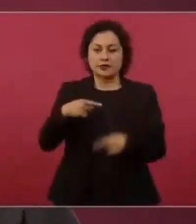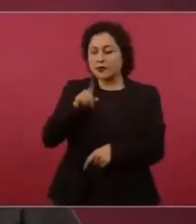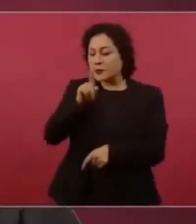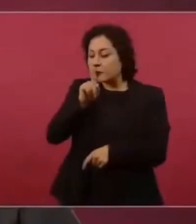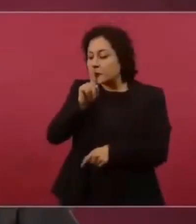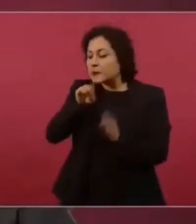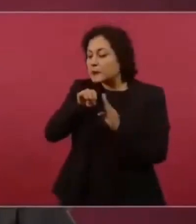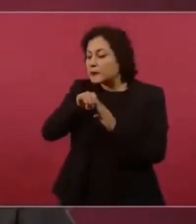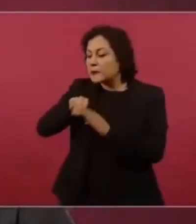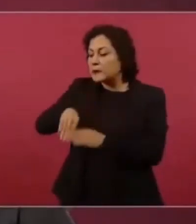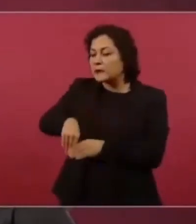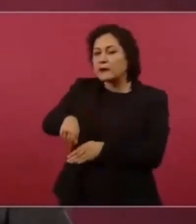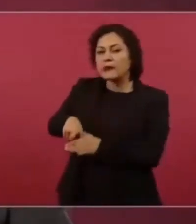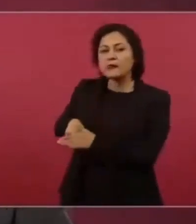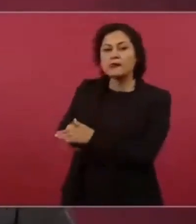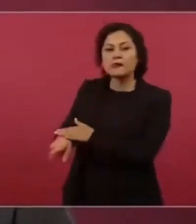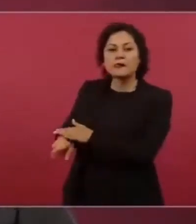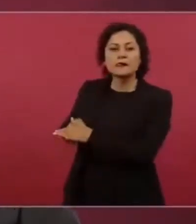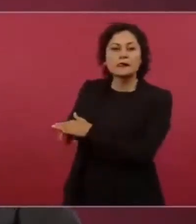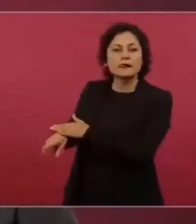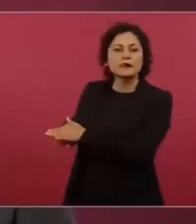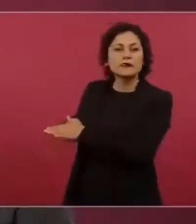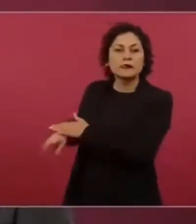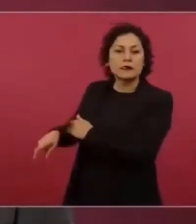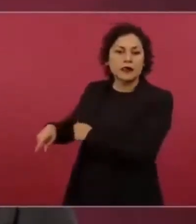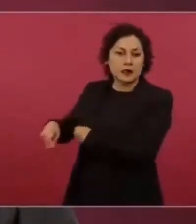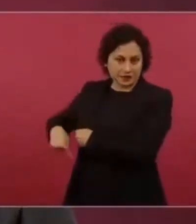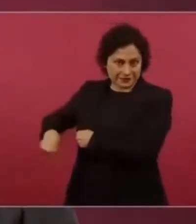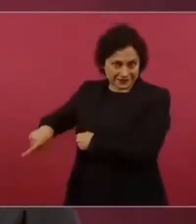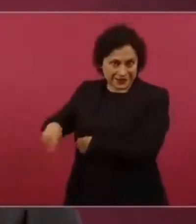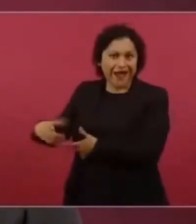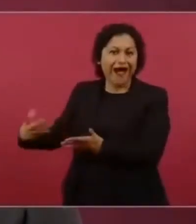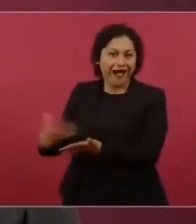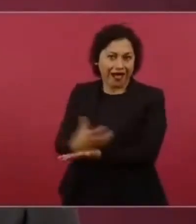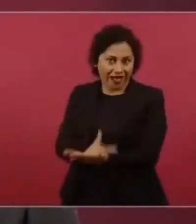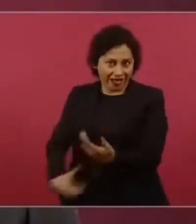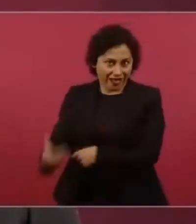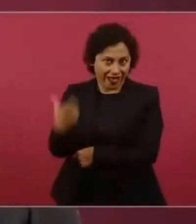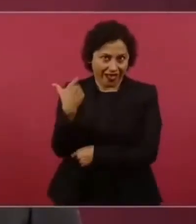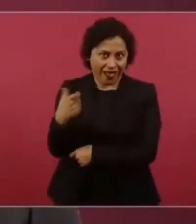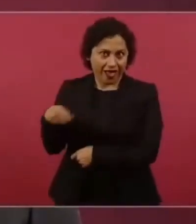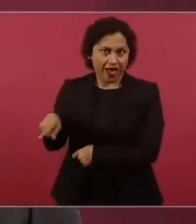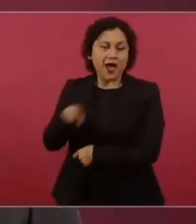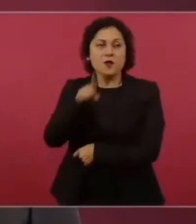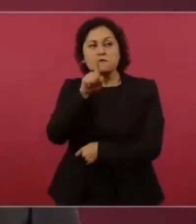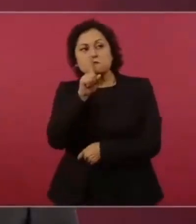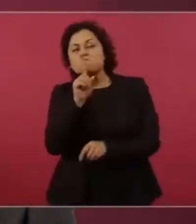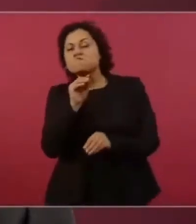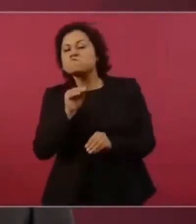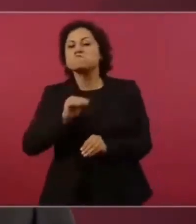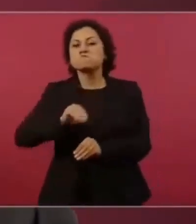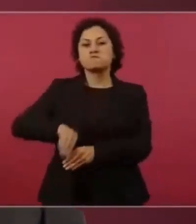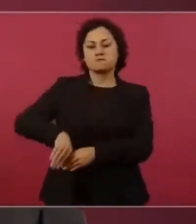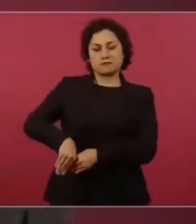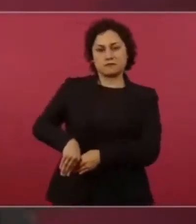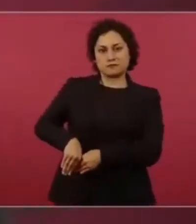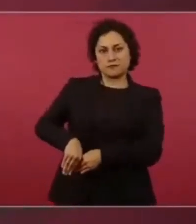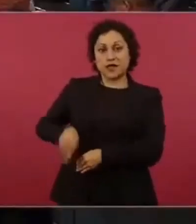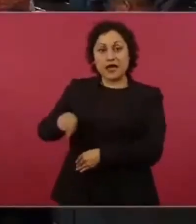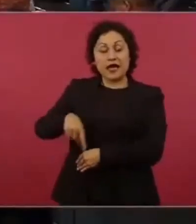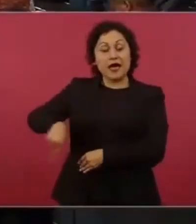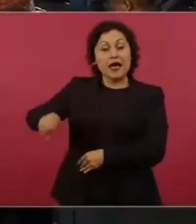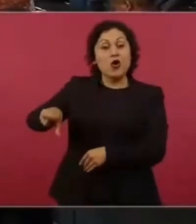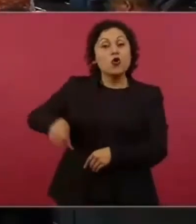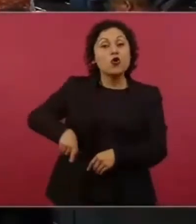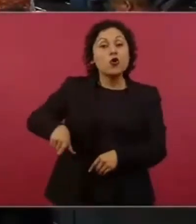y que ayudaran a transferir bienes públicos